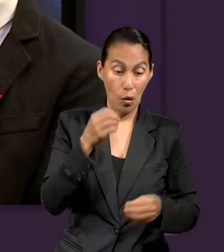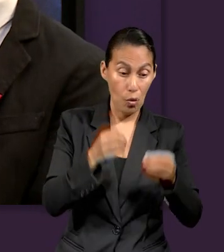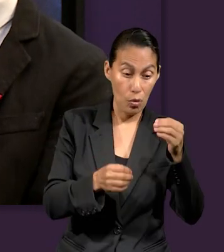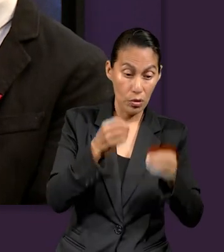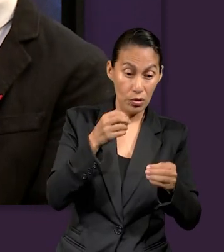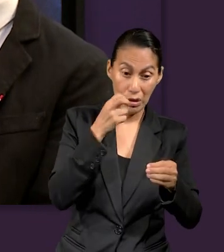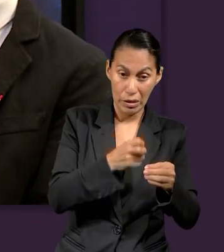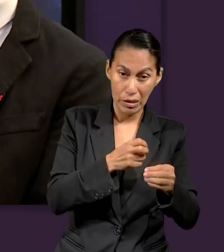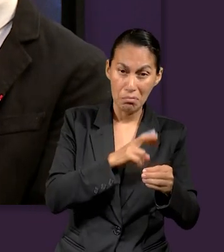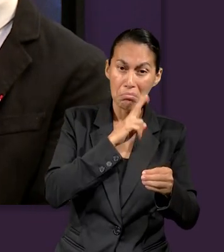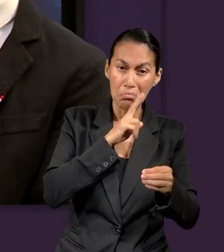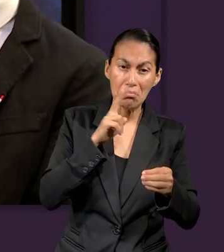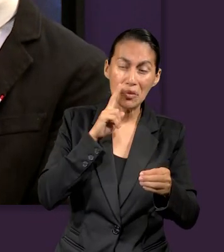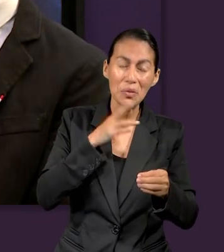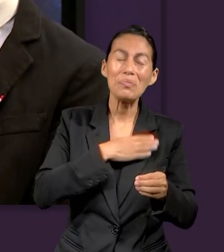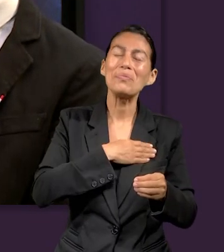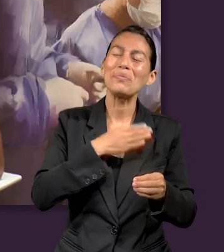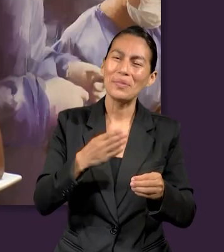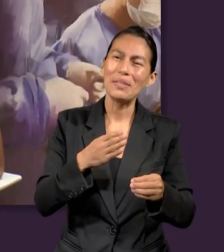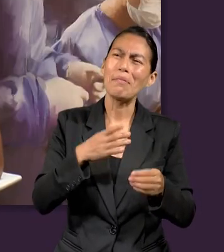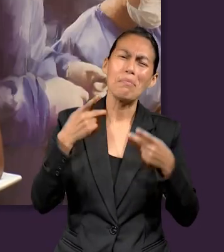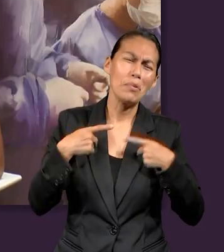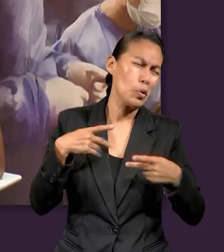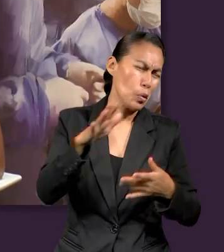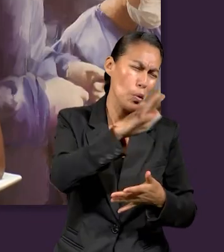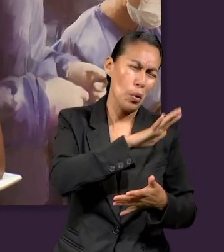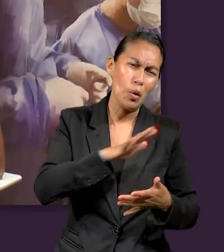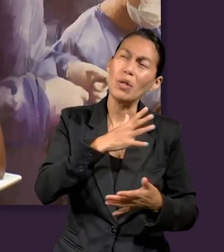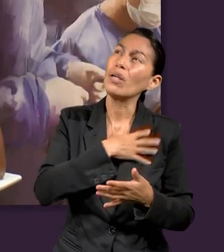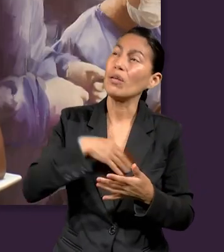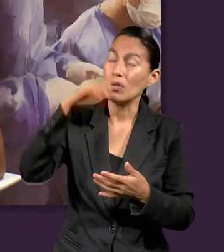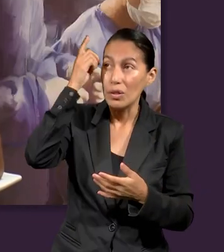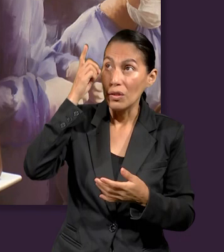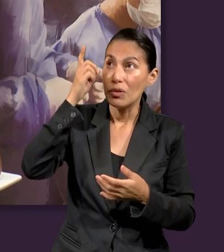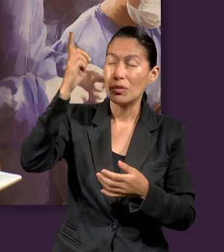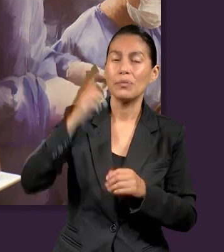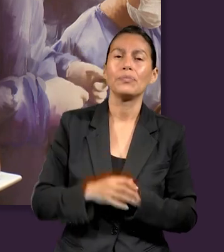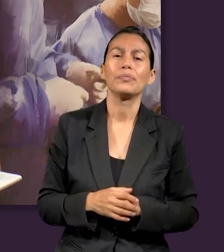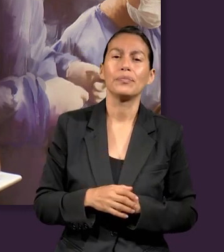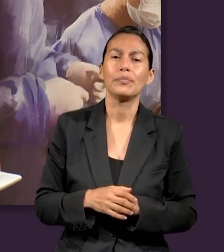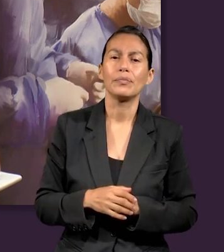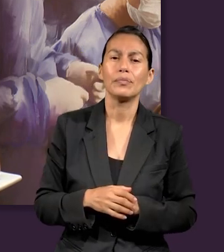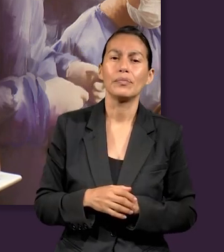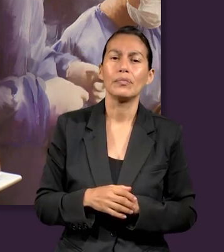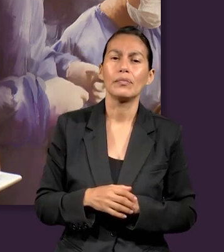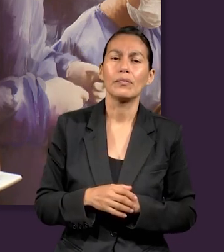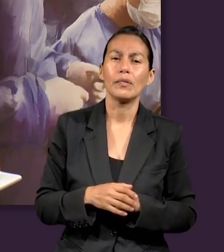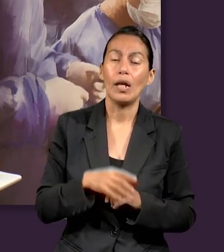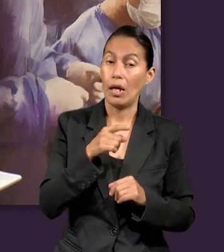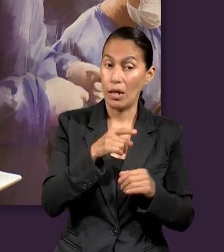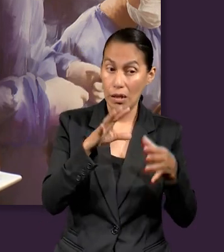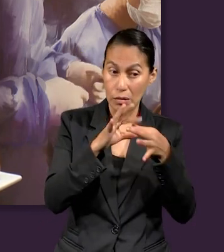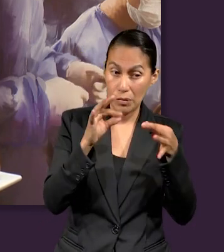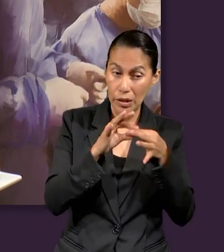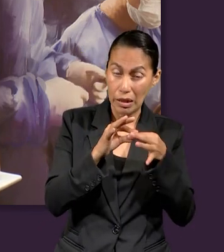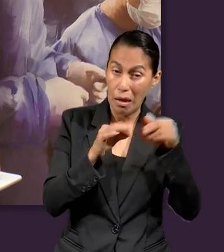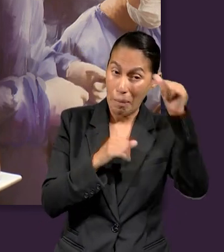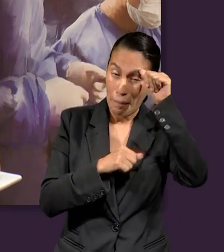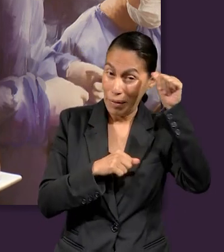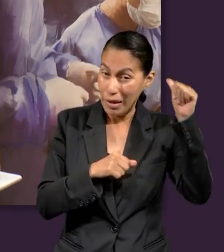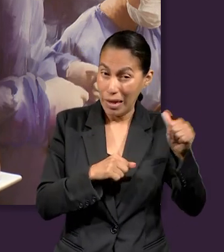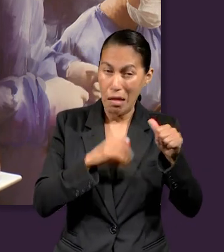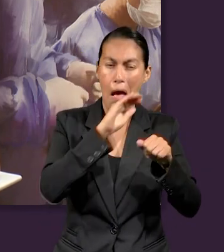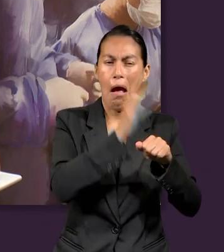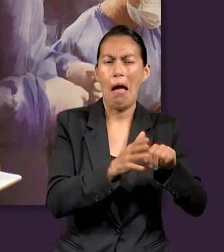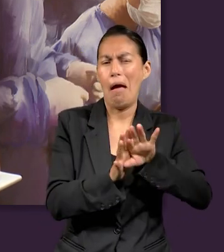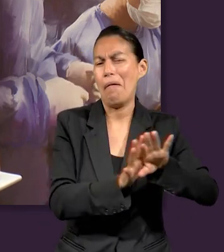seremos salvos. Muy bien. Que el juicio es una buena noticia para el pueblo de Dios. Perdón,